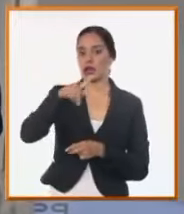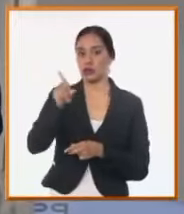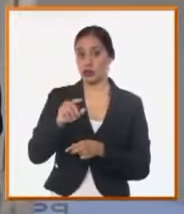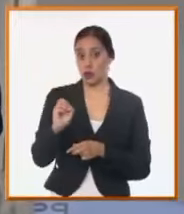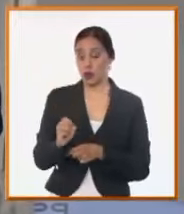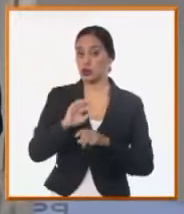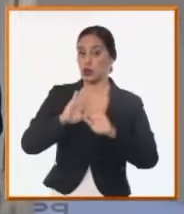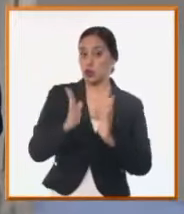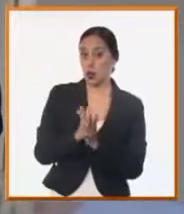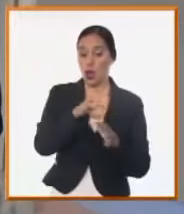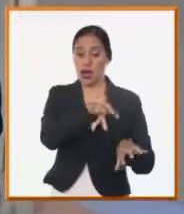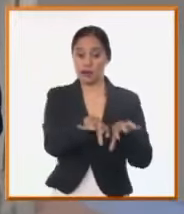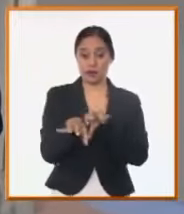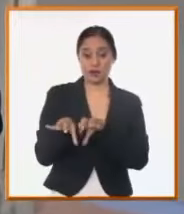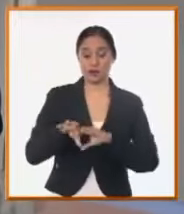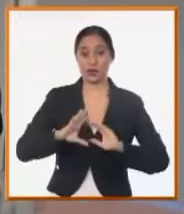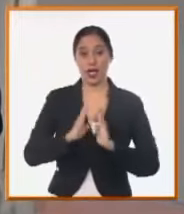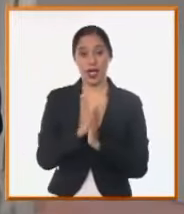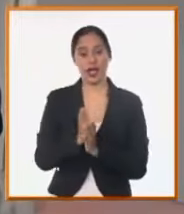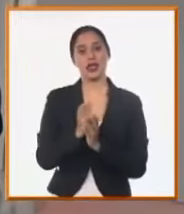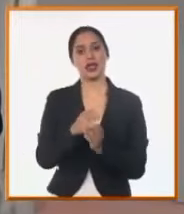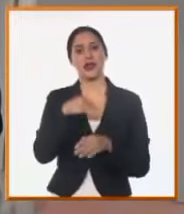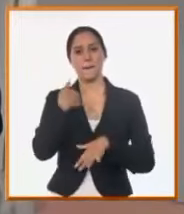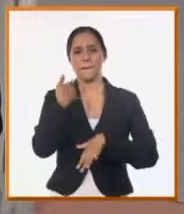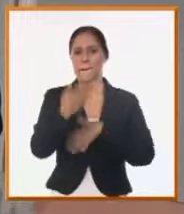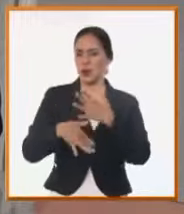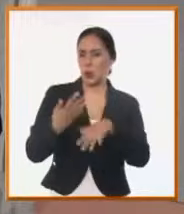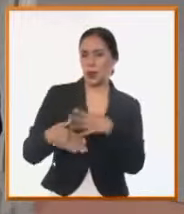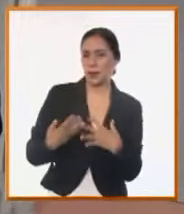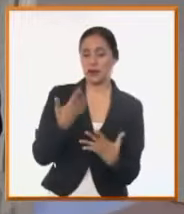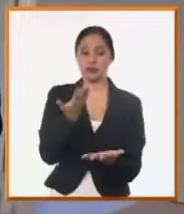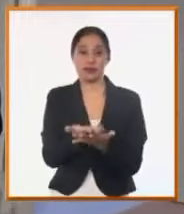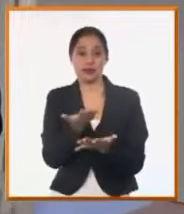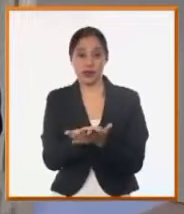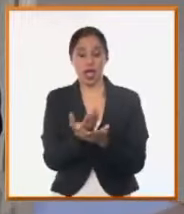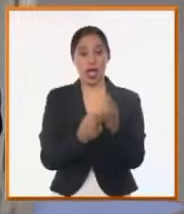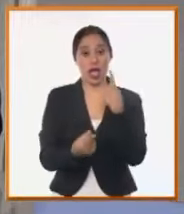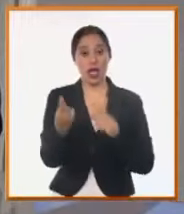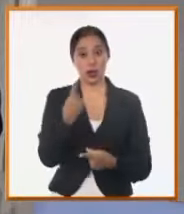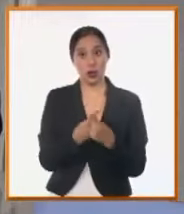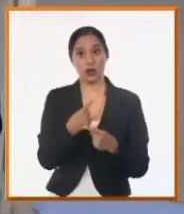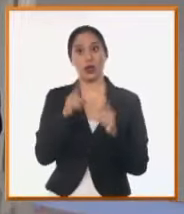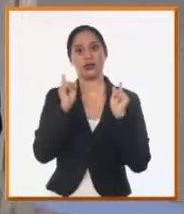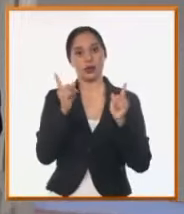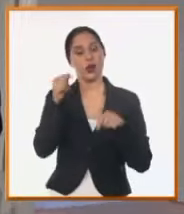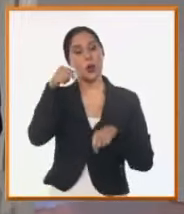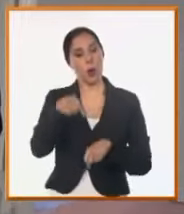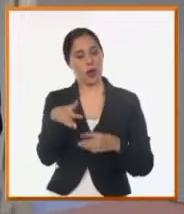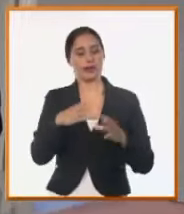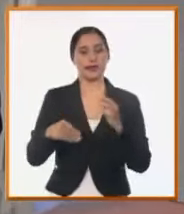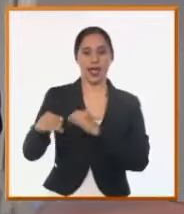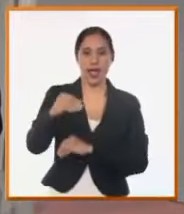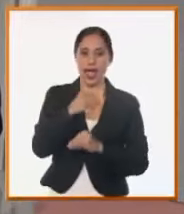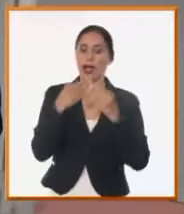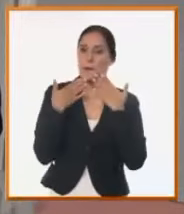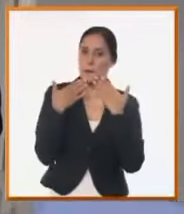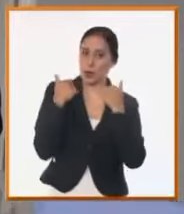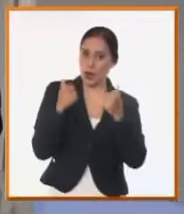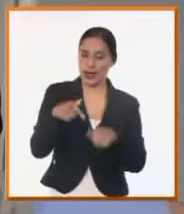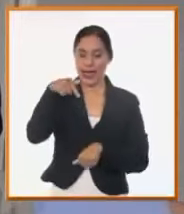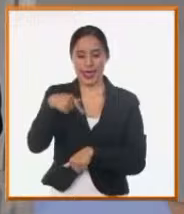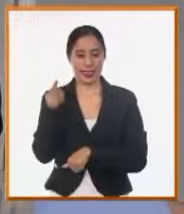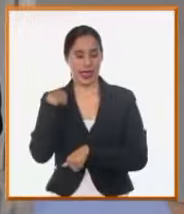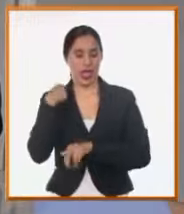toda esa zona ahí que es el reparto de Lázaro Acosta, que tiene muchos planteamientos reiterados también ahí, y hoy en el foro de debate salieron también, va a ser beneficiada durante este año,